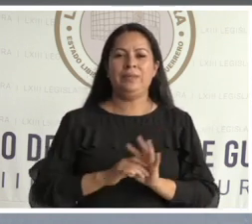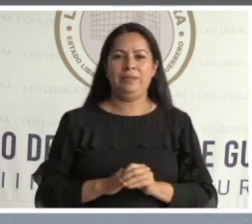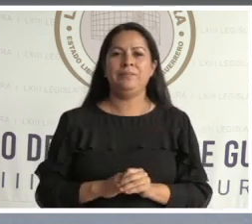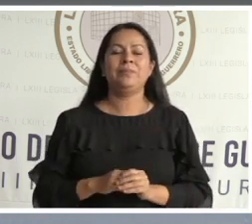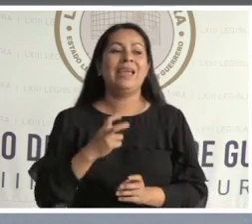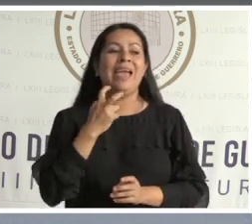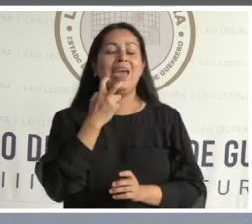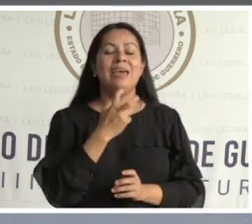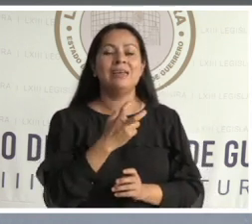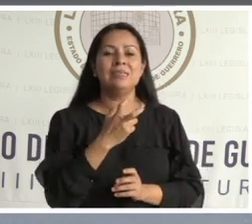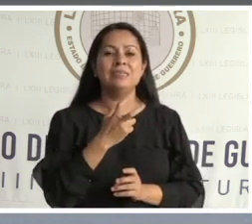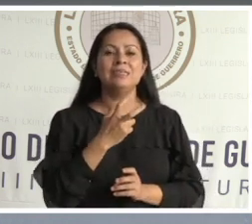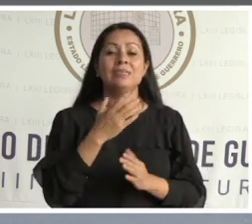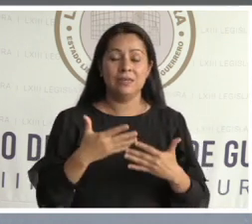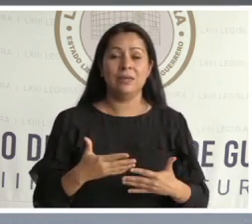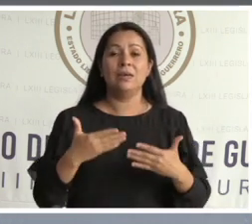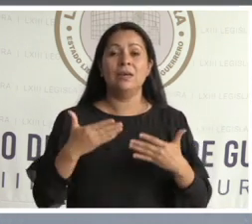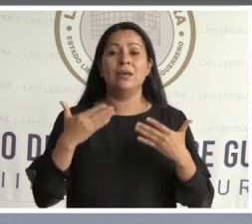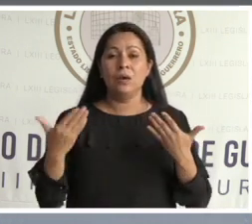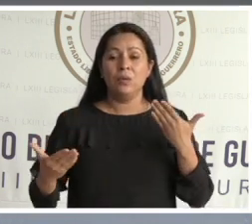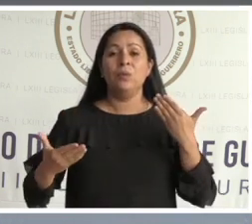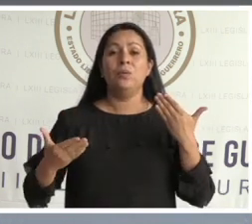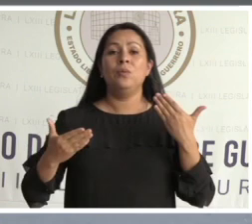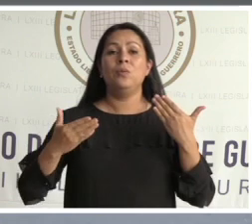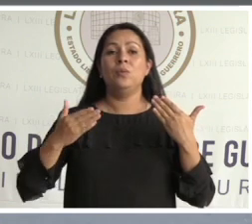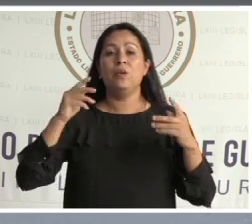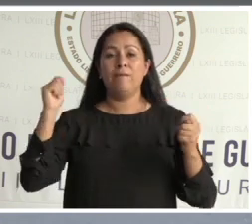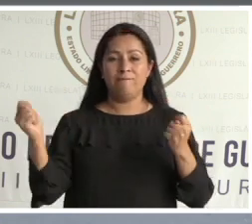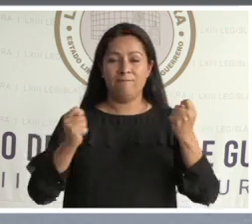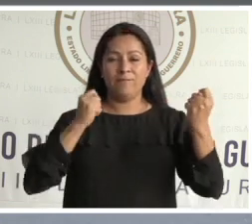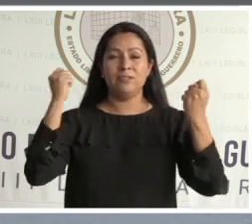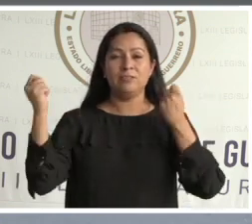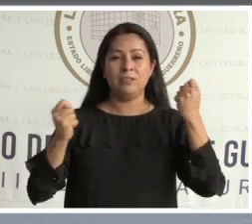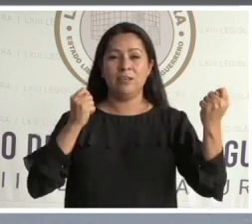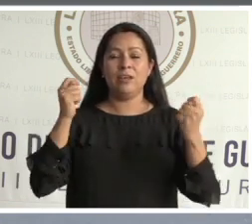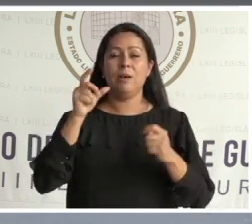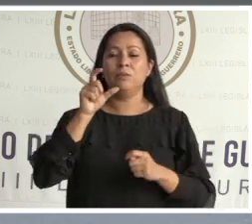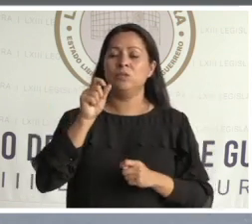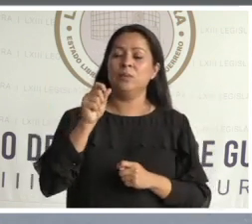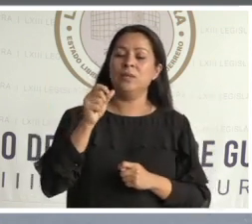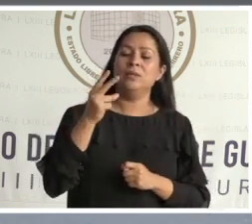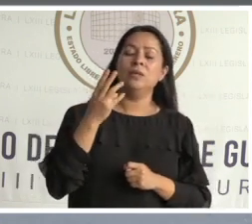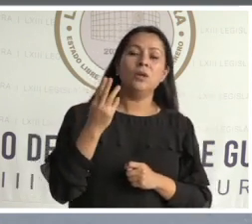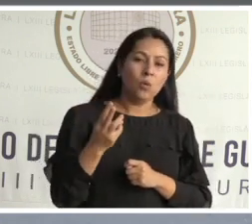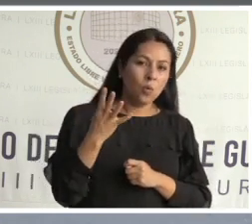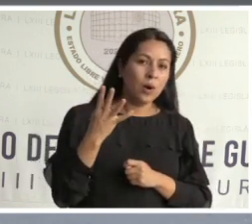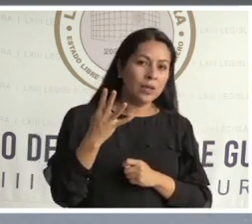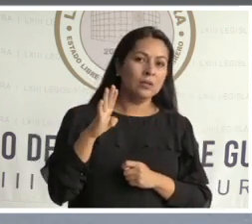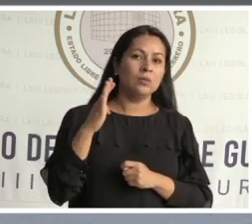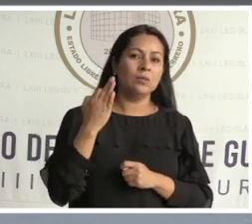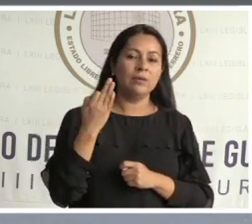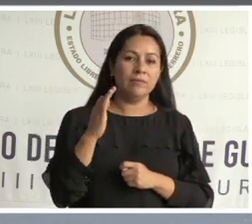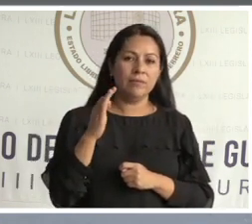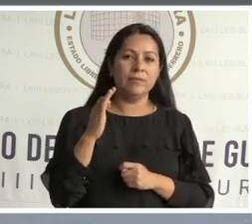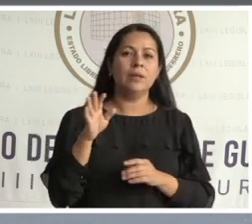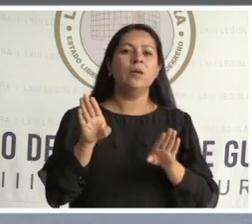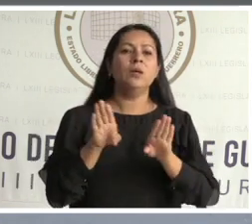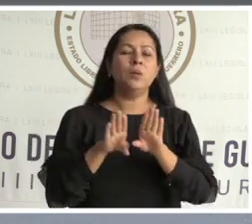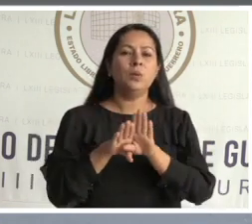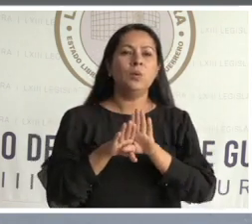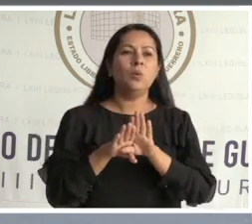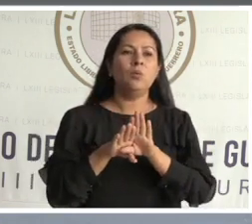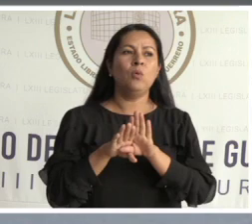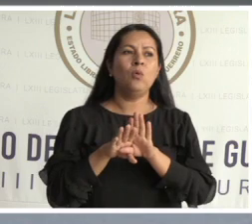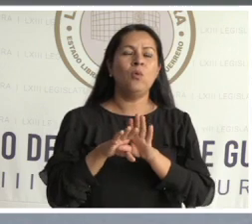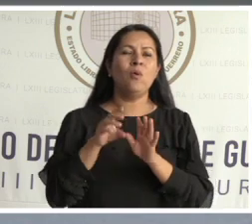Así, en actualidad celebramos el 24 de febrero como el día de la bandera nacional, como un símbolo de